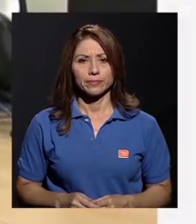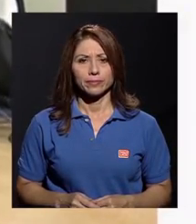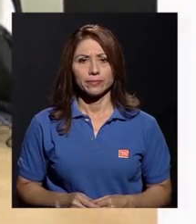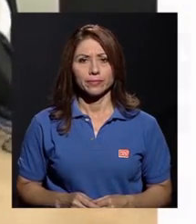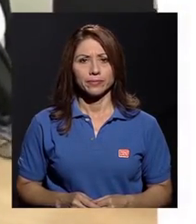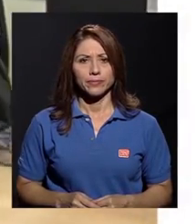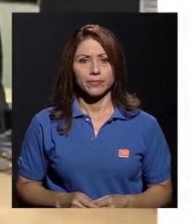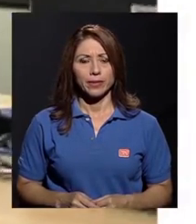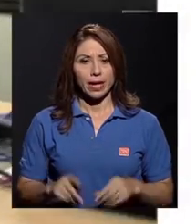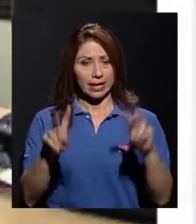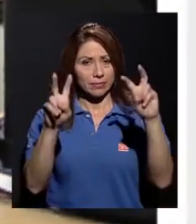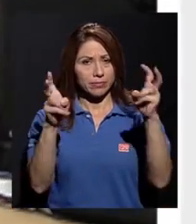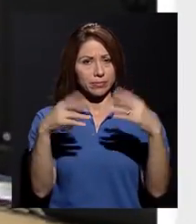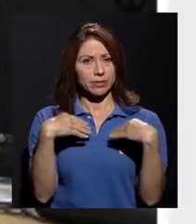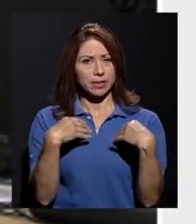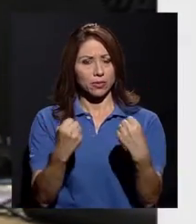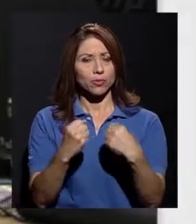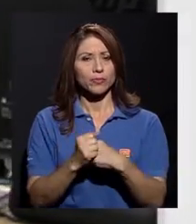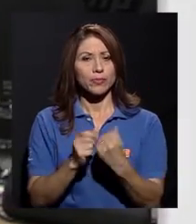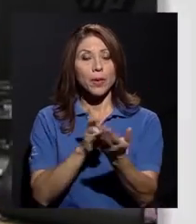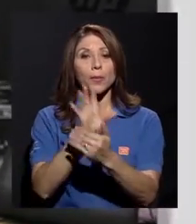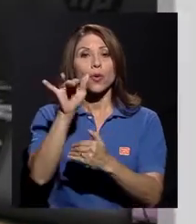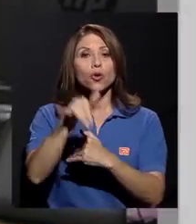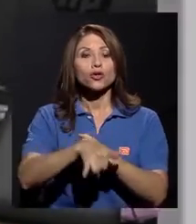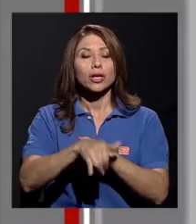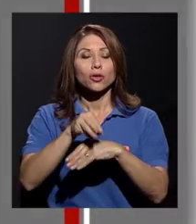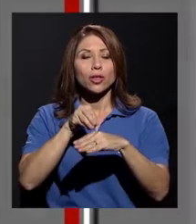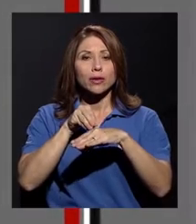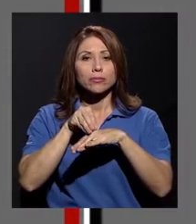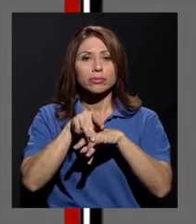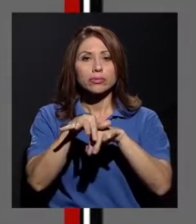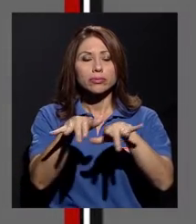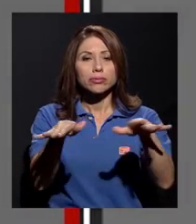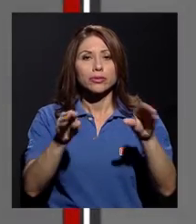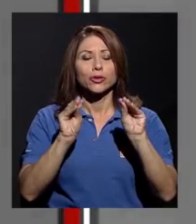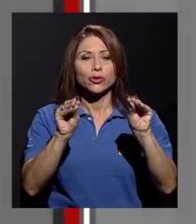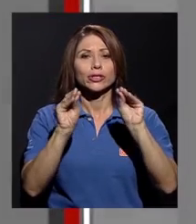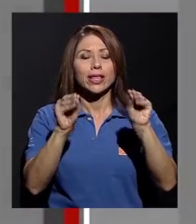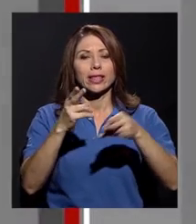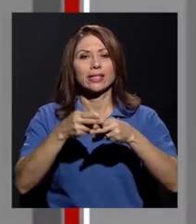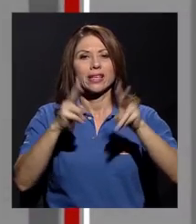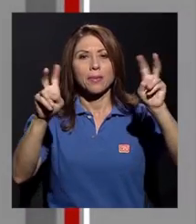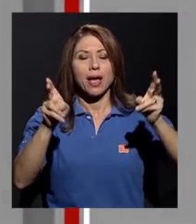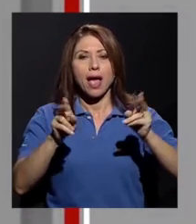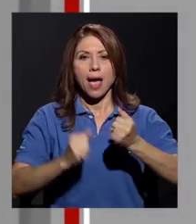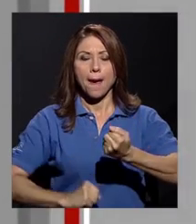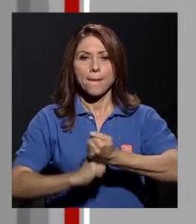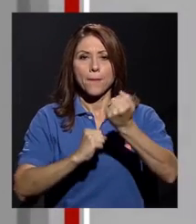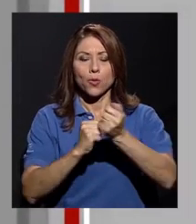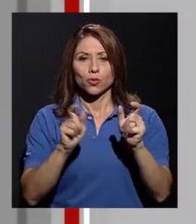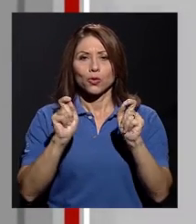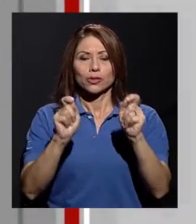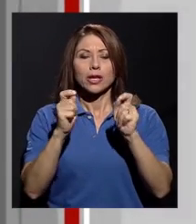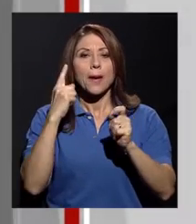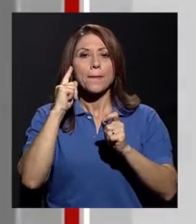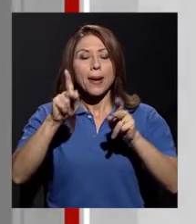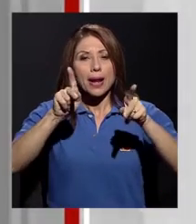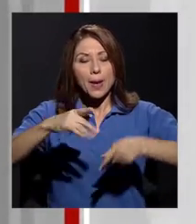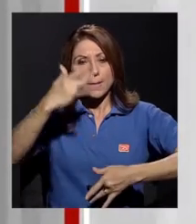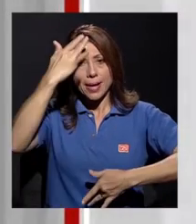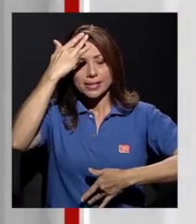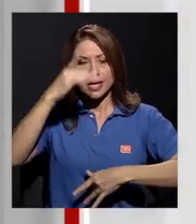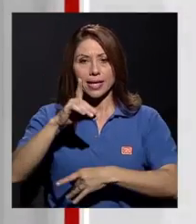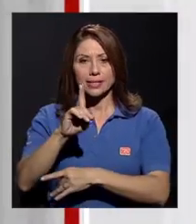En el campo de la salud, el proyecto de extensión docente, apoyo educativo para pacientes depranocíticos de Costa Rica,